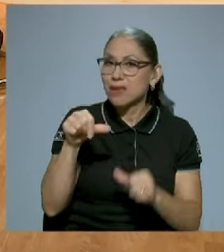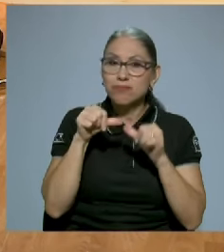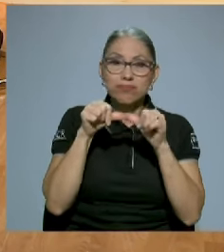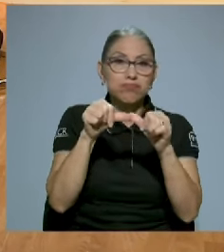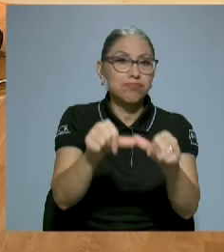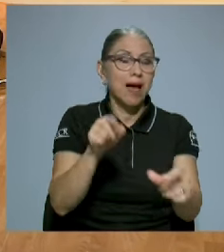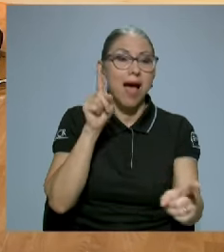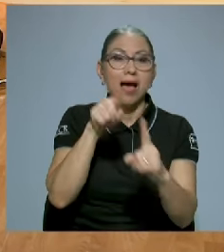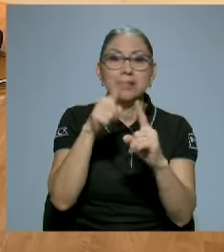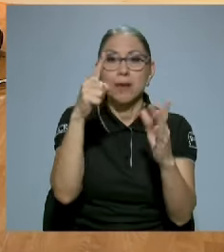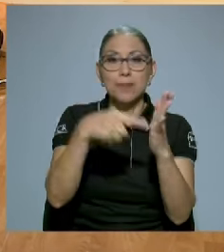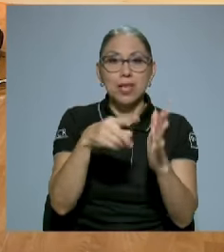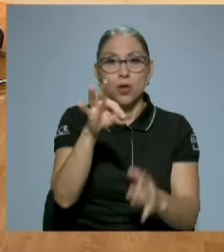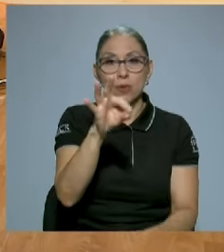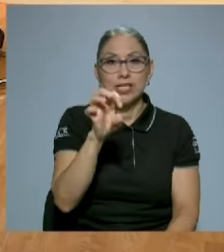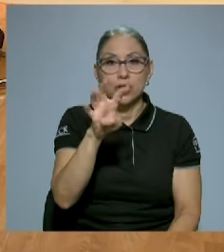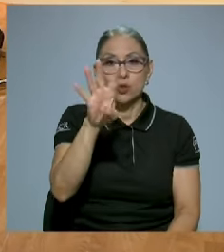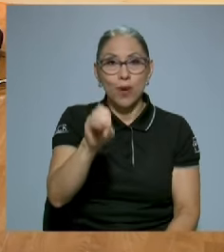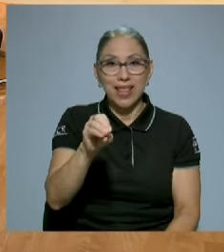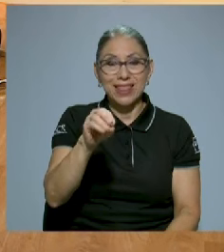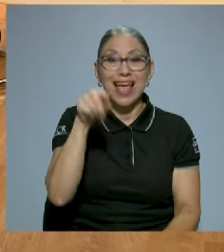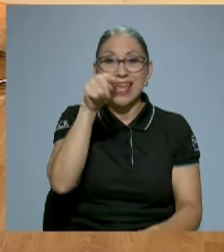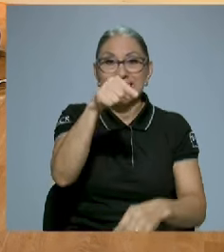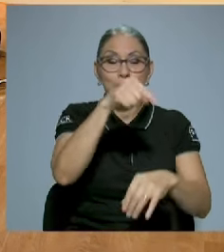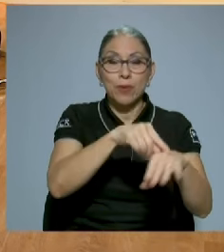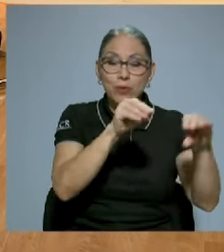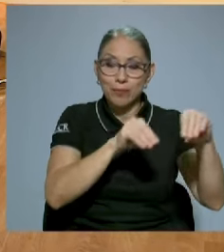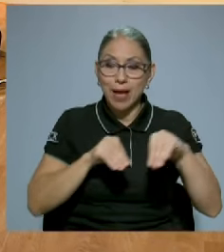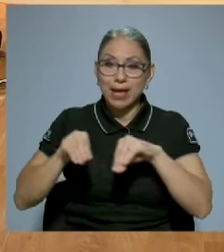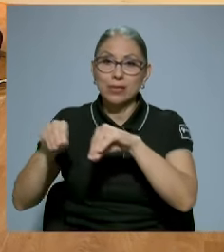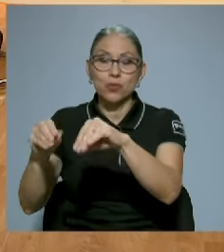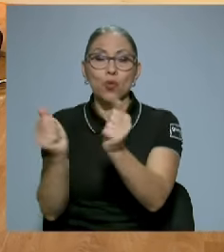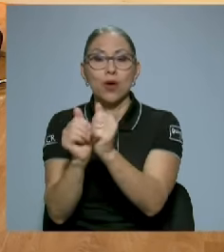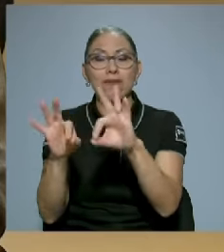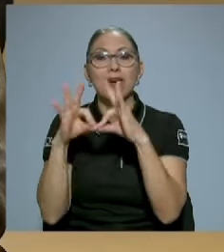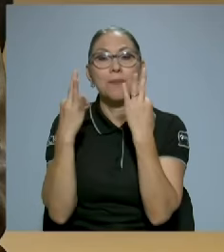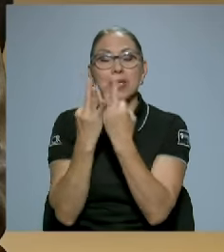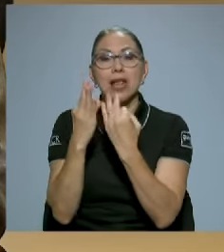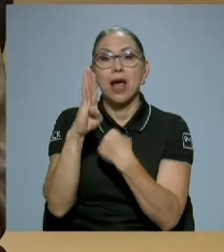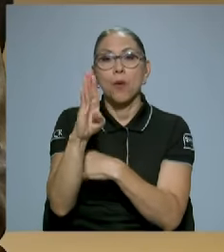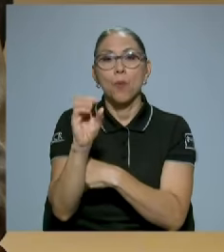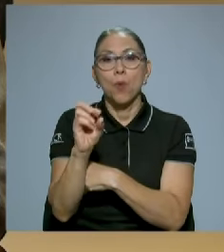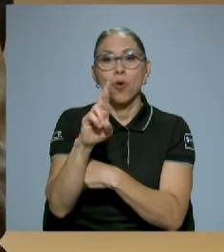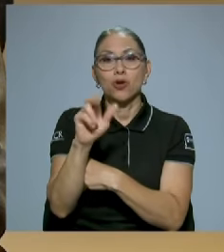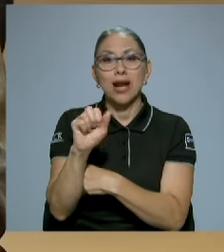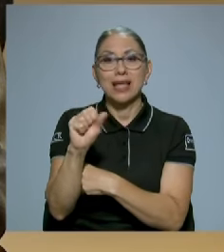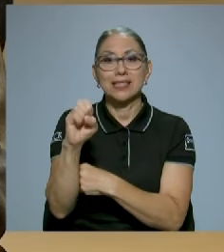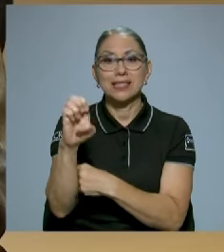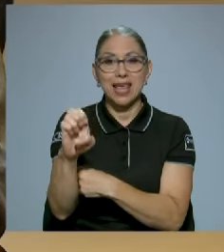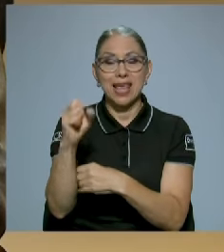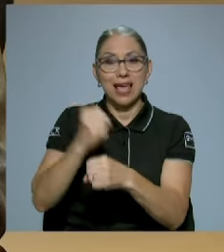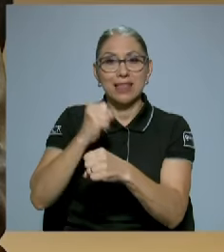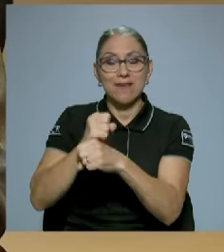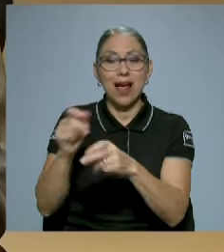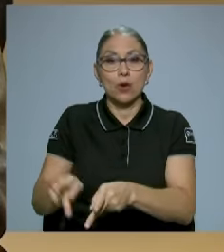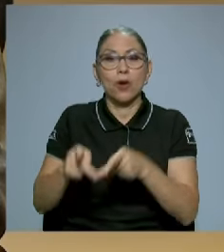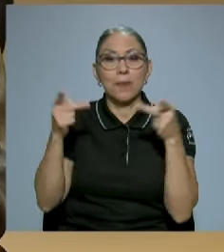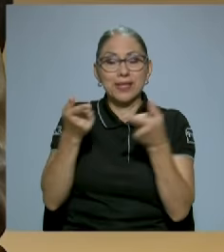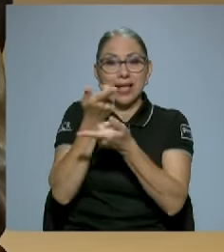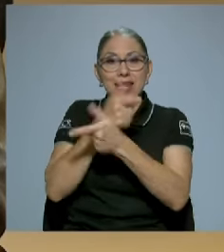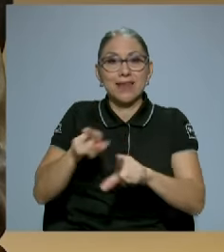pasó a trabajar a la prensa libre y con la familia Borracé, y ahí se mantuvo hasta el año 60,